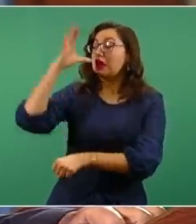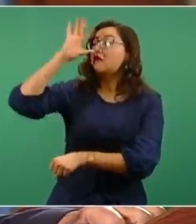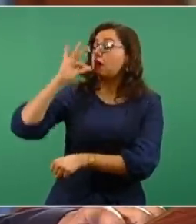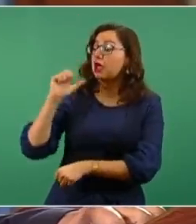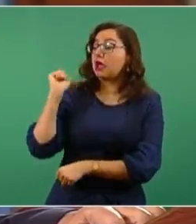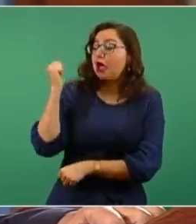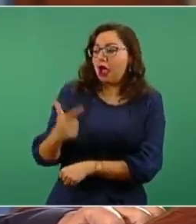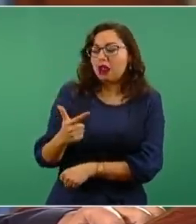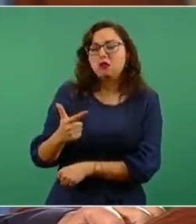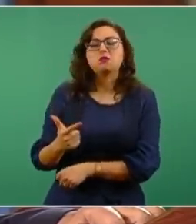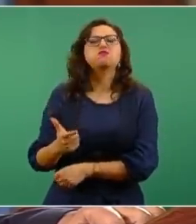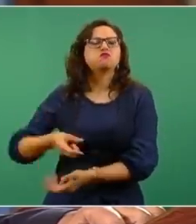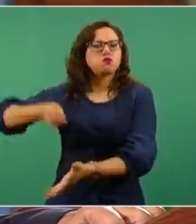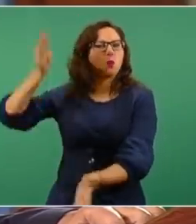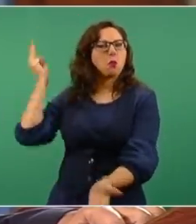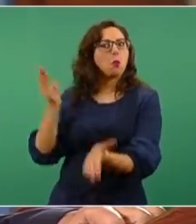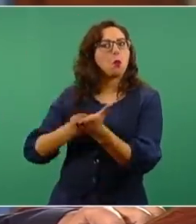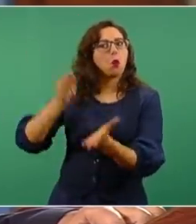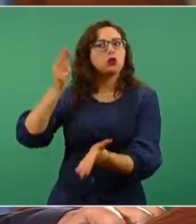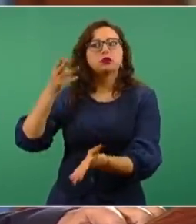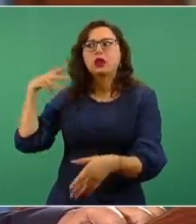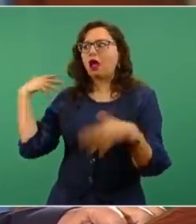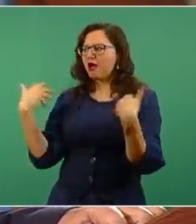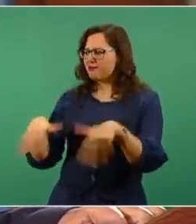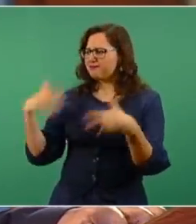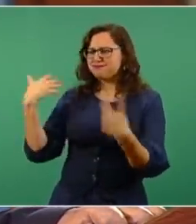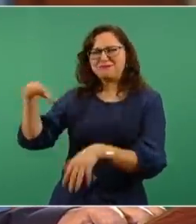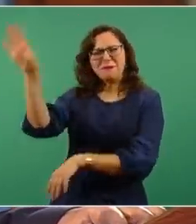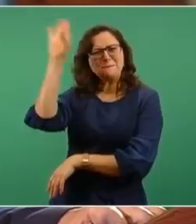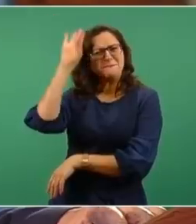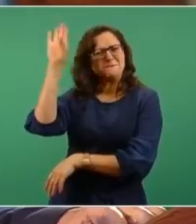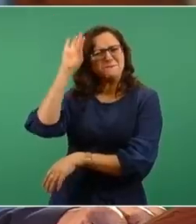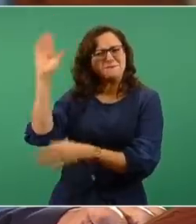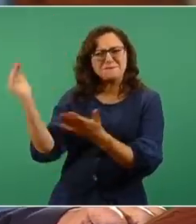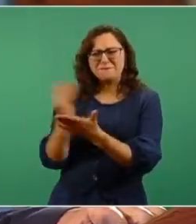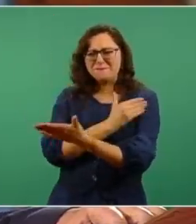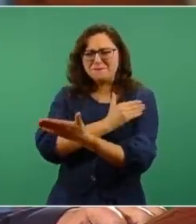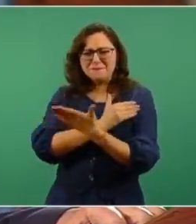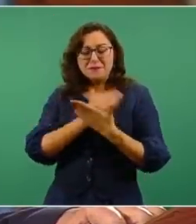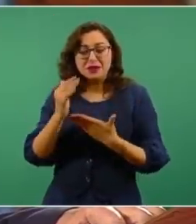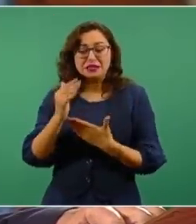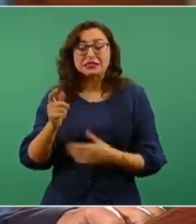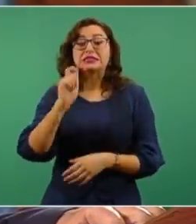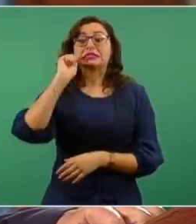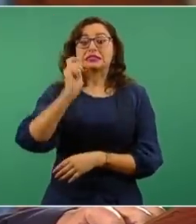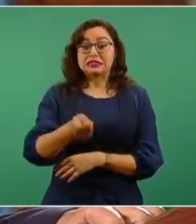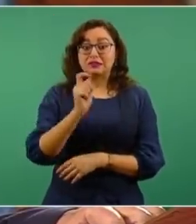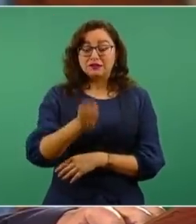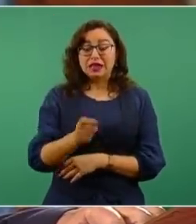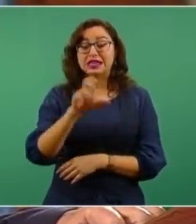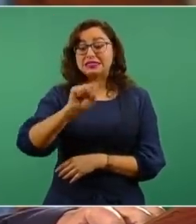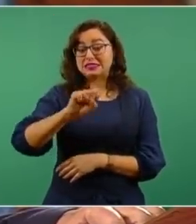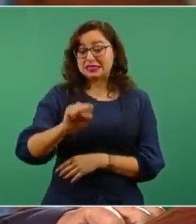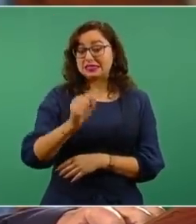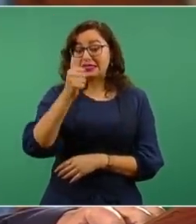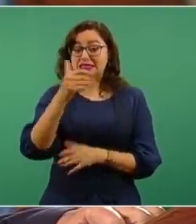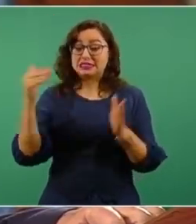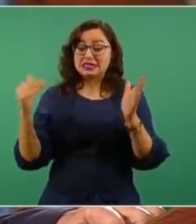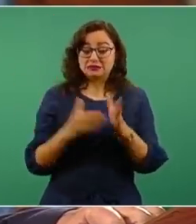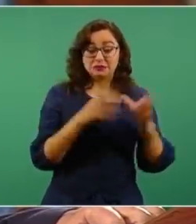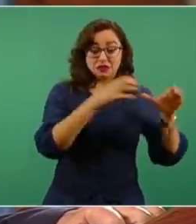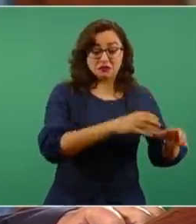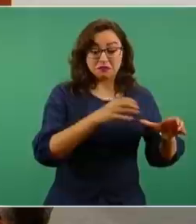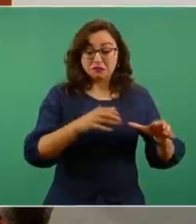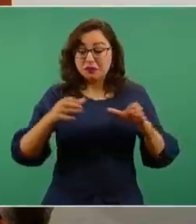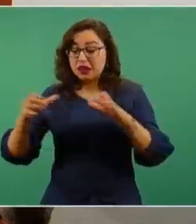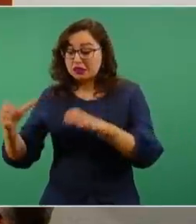Por cada barril no suministrado, debajo de los 66 mil barriles, Pemex debía